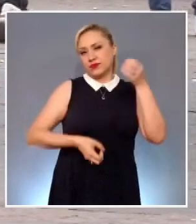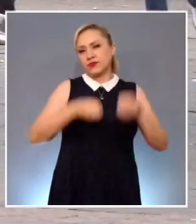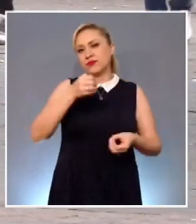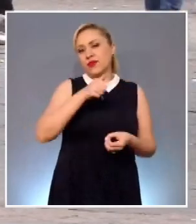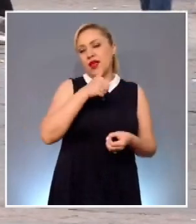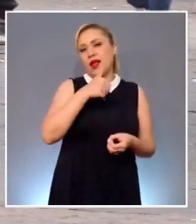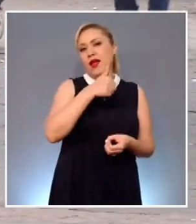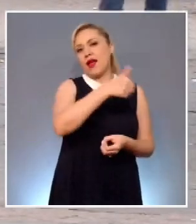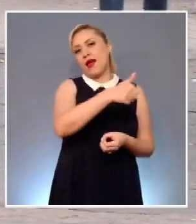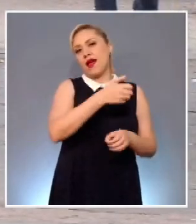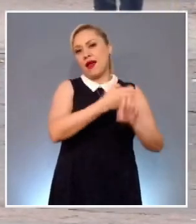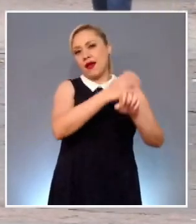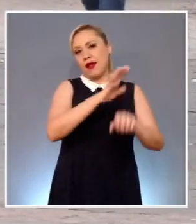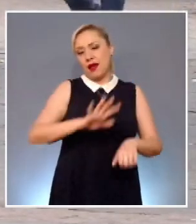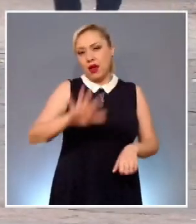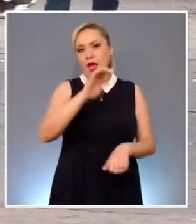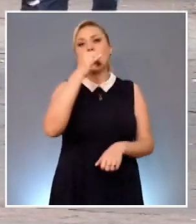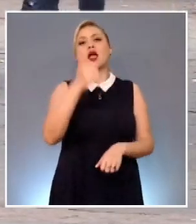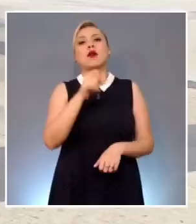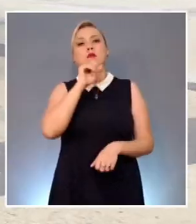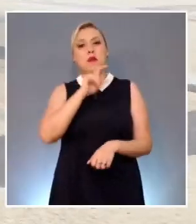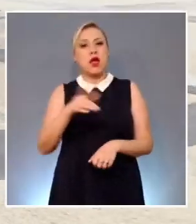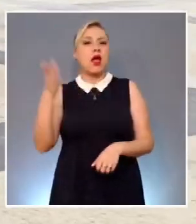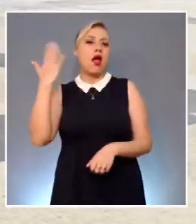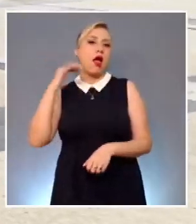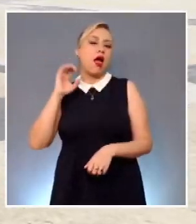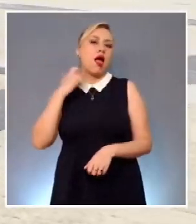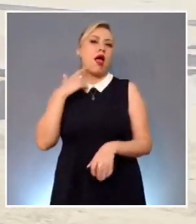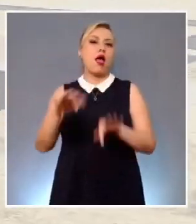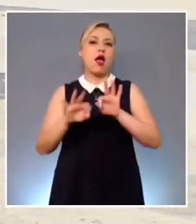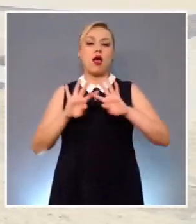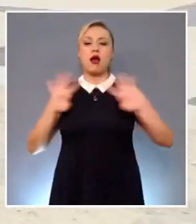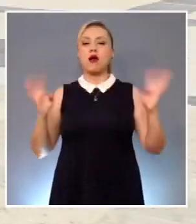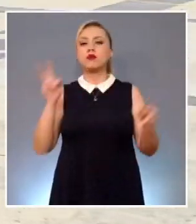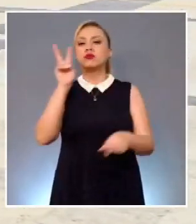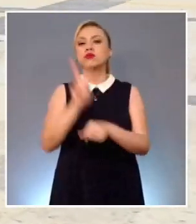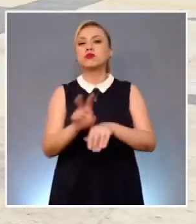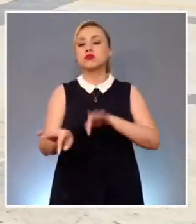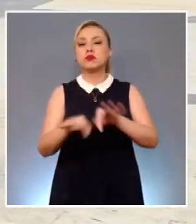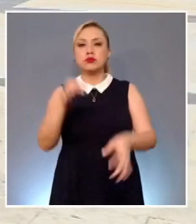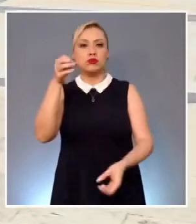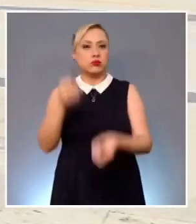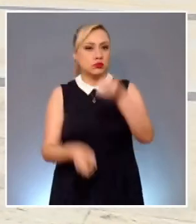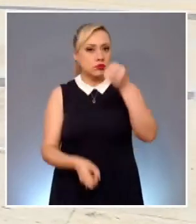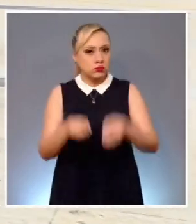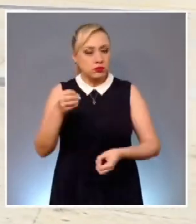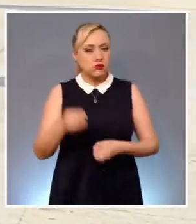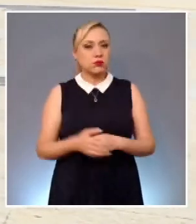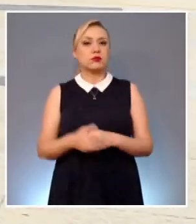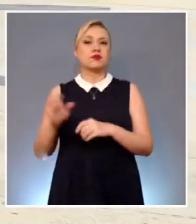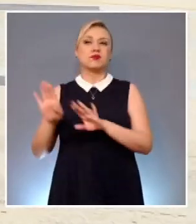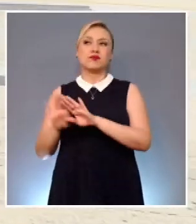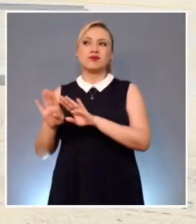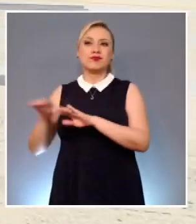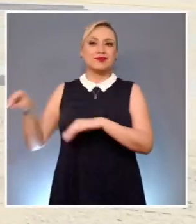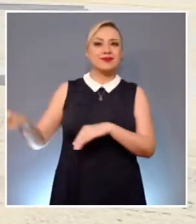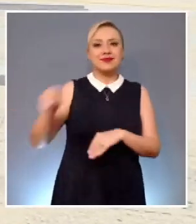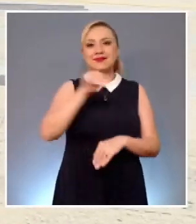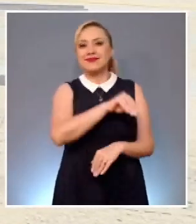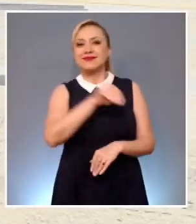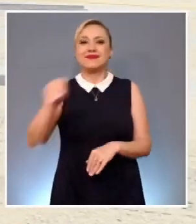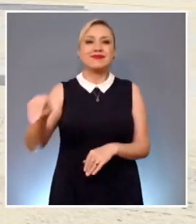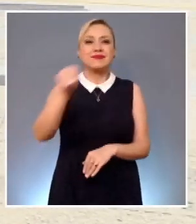además de contemplarse aspectos relativos a la duración de su encargo, su designación y la conclusión de este,